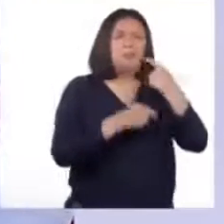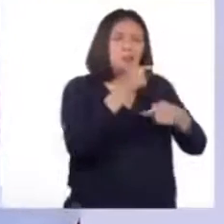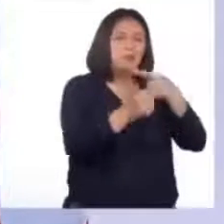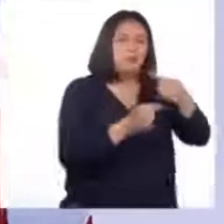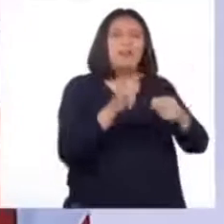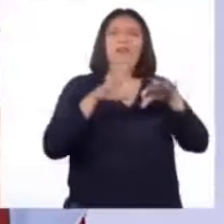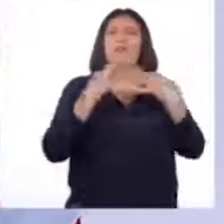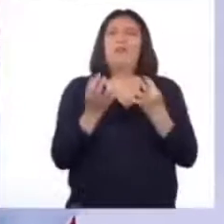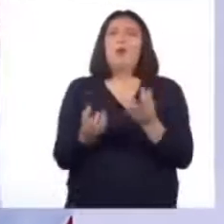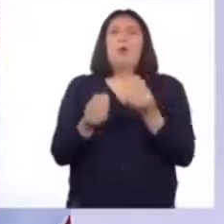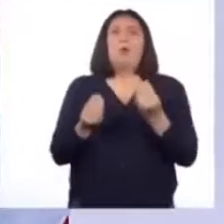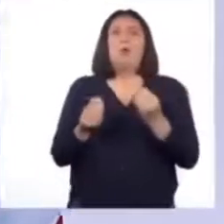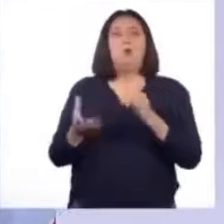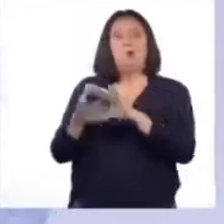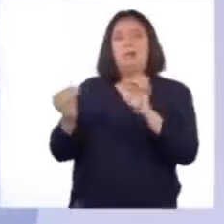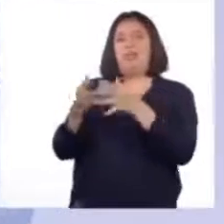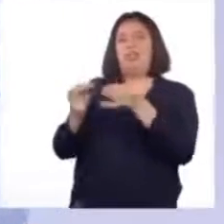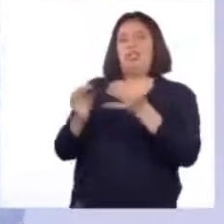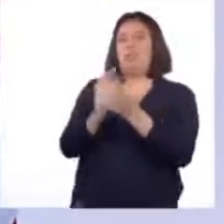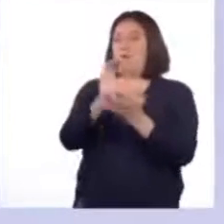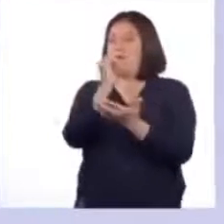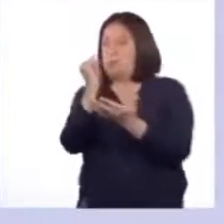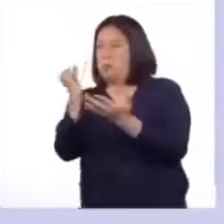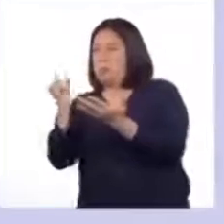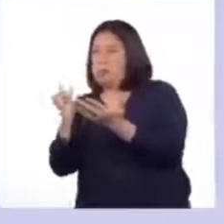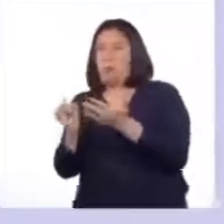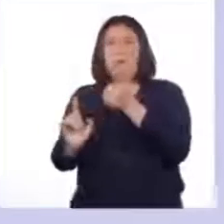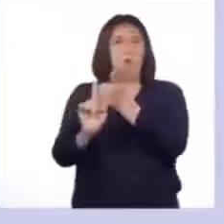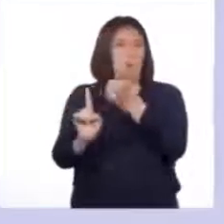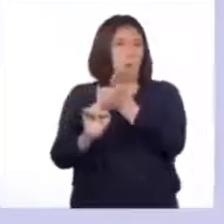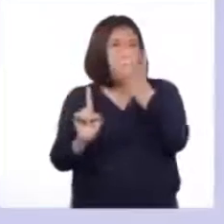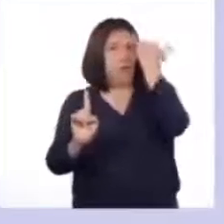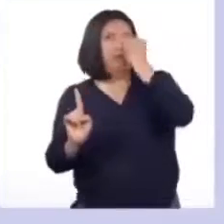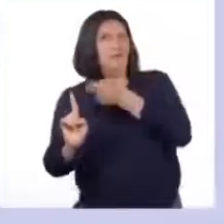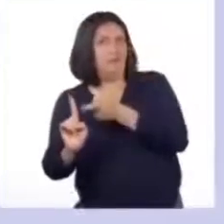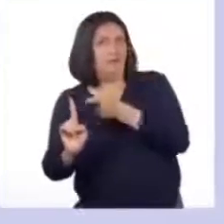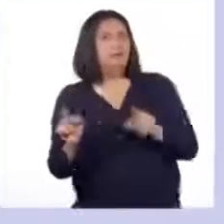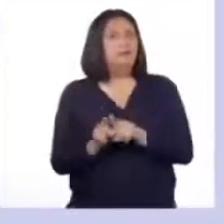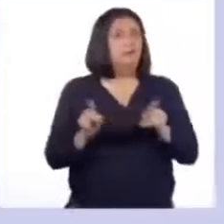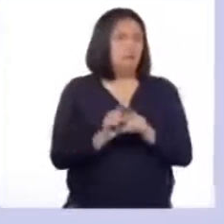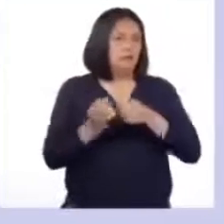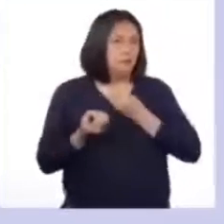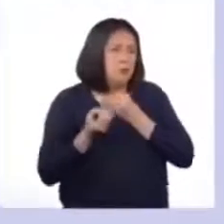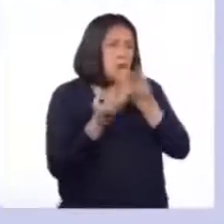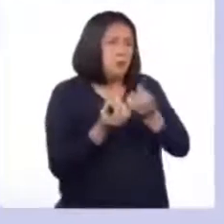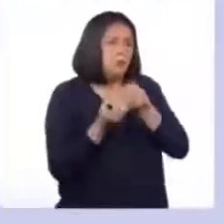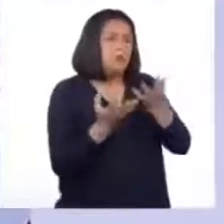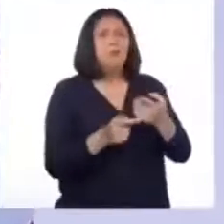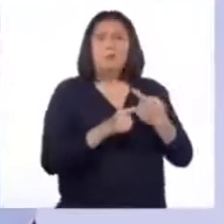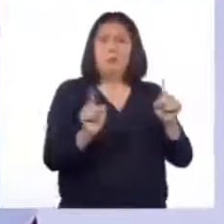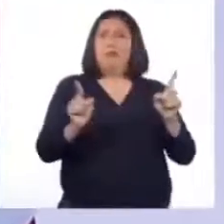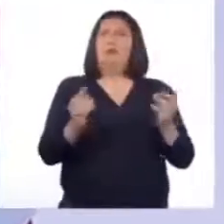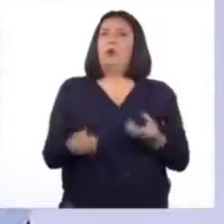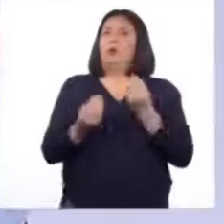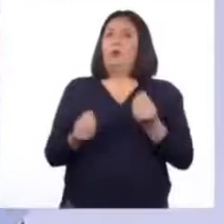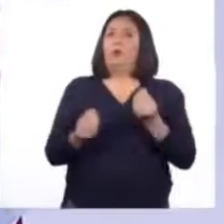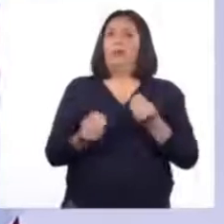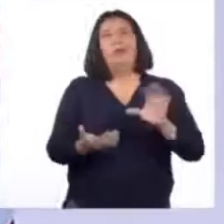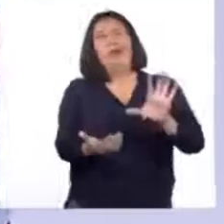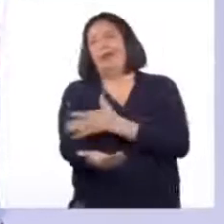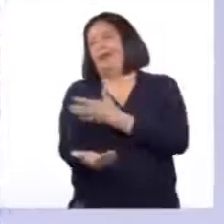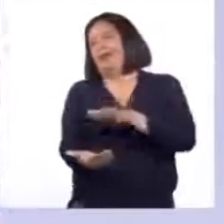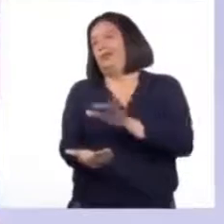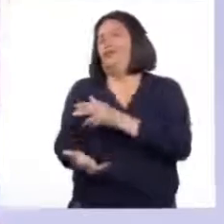familiares a través de una historieta de creación propia. Ah, pero también podrán expresarse de otra manera. Por ejemplo, a través de una canción,